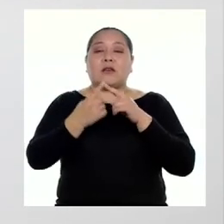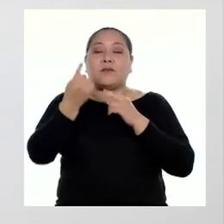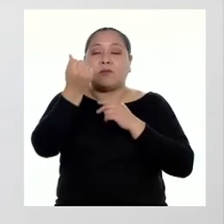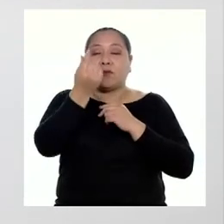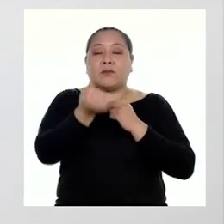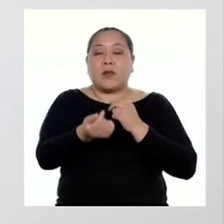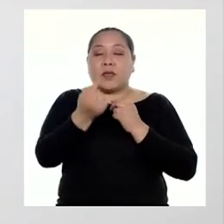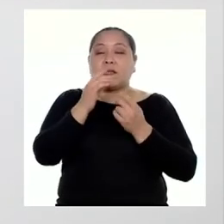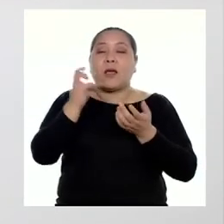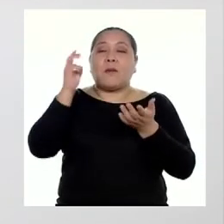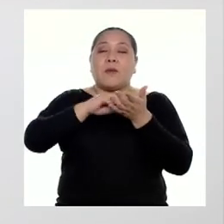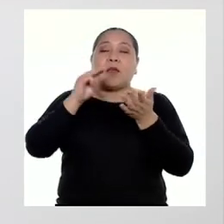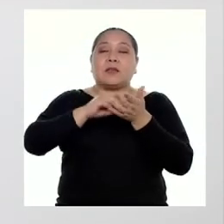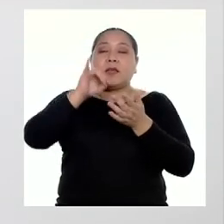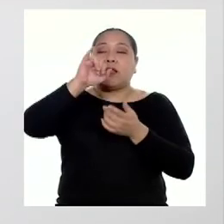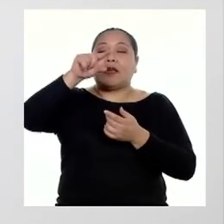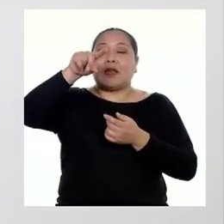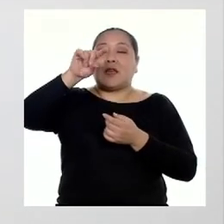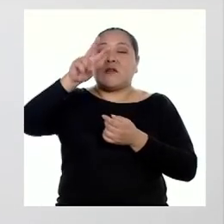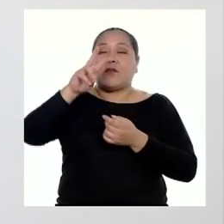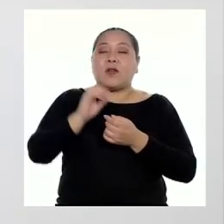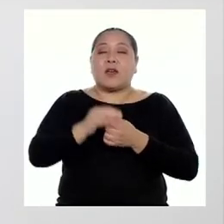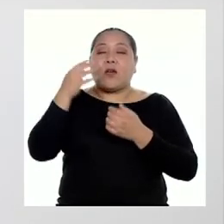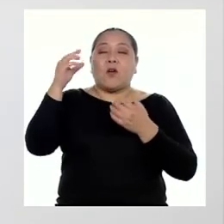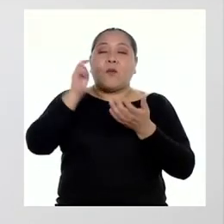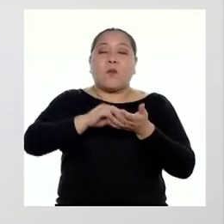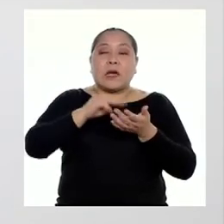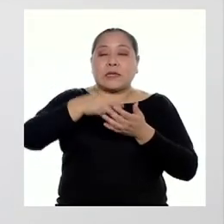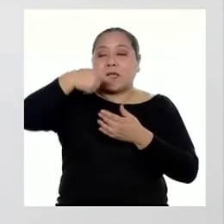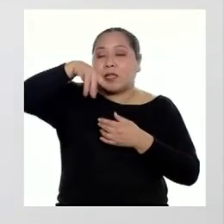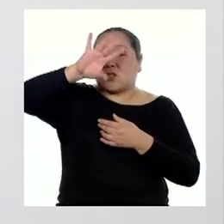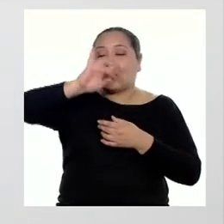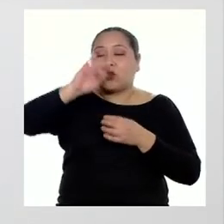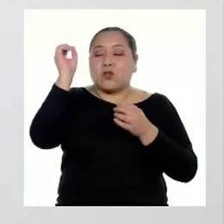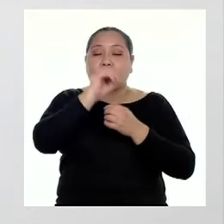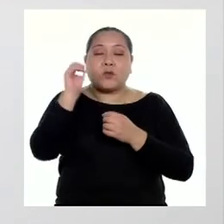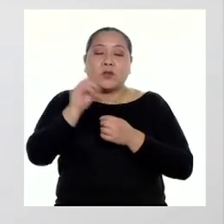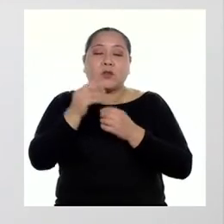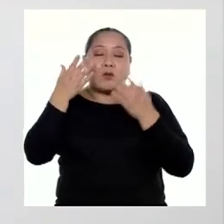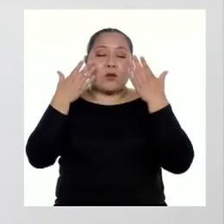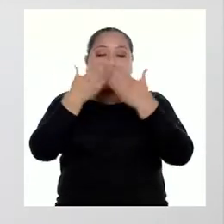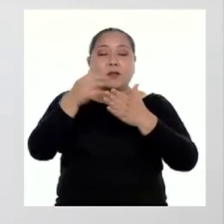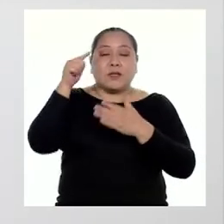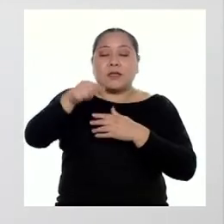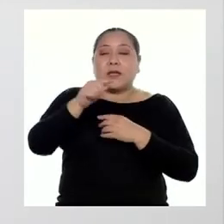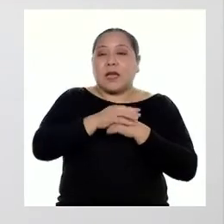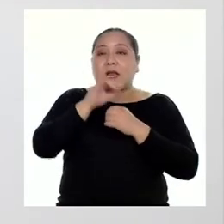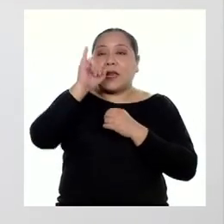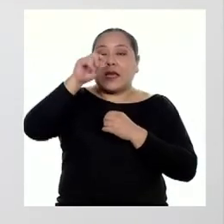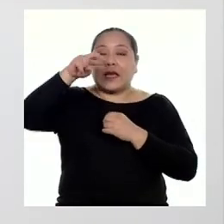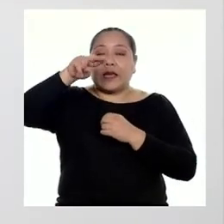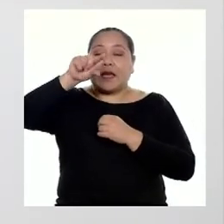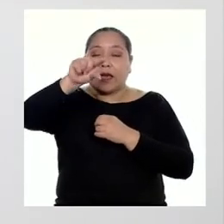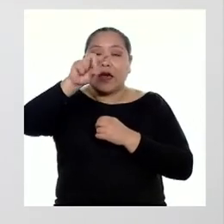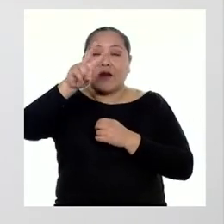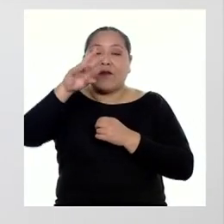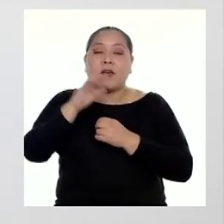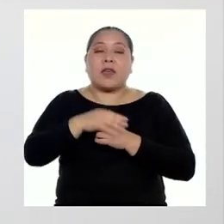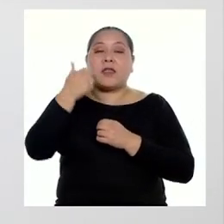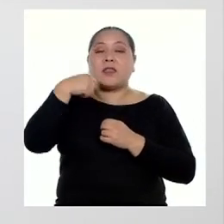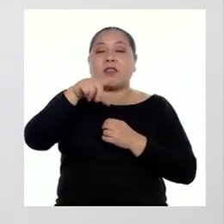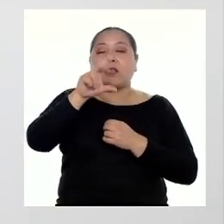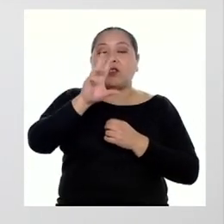el IGB o 18%, ya que en este caso particular el IGB sería de 18